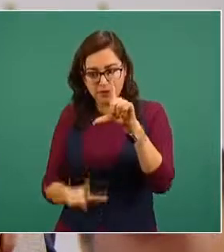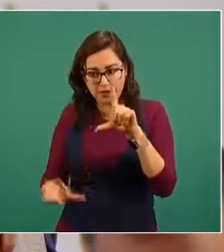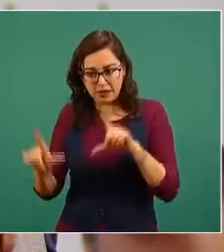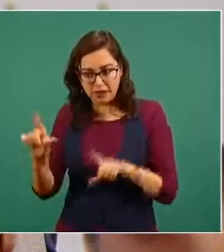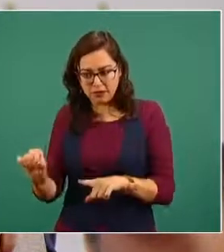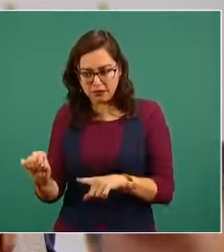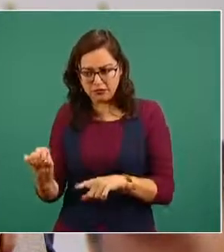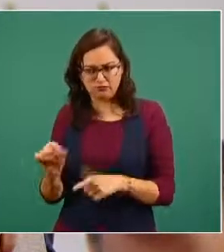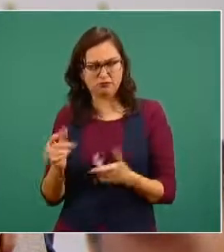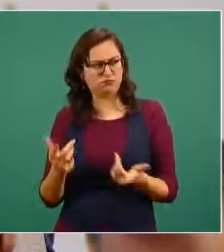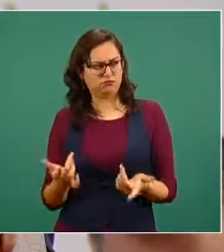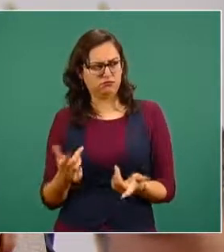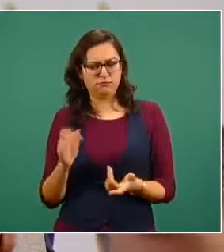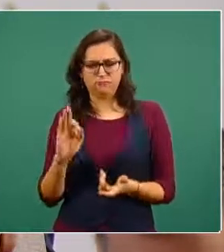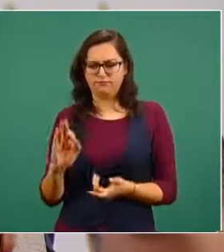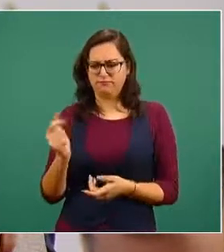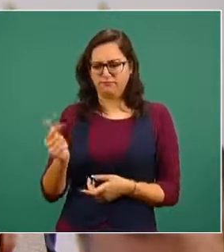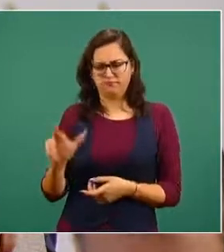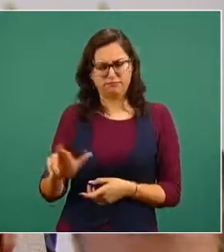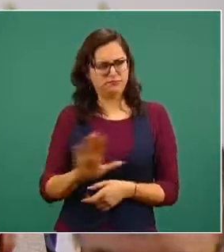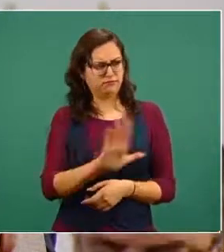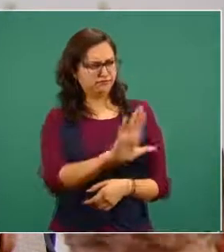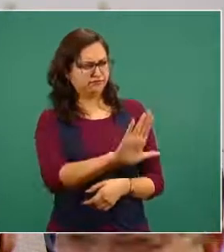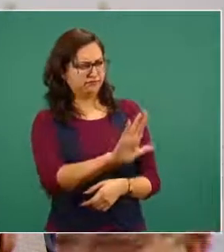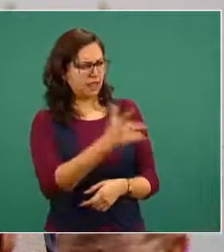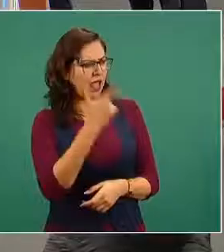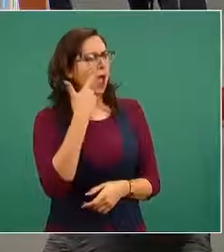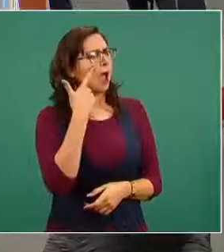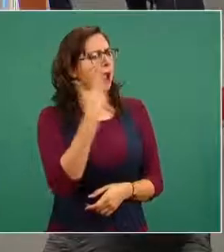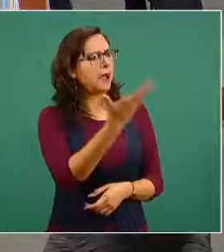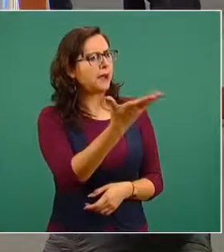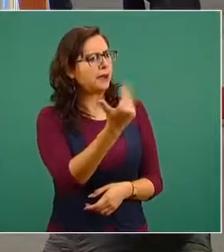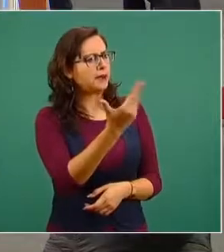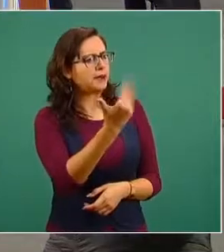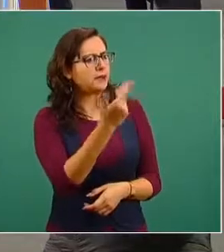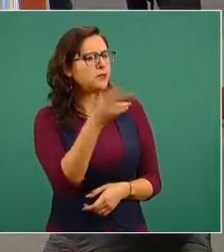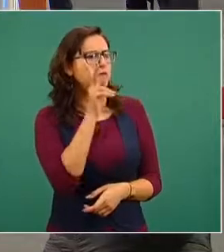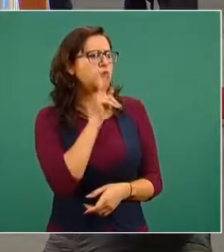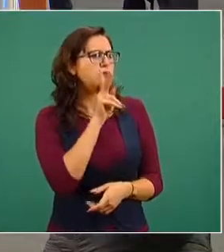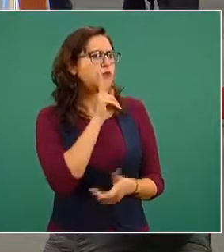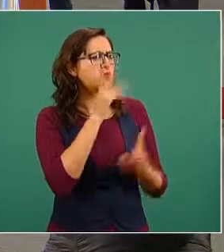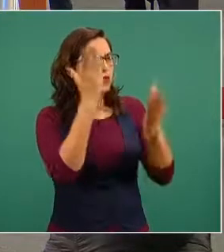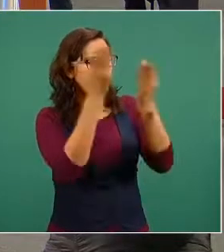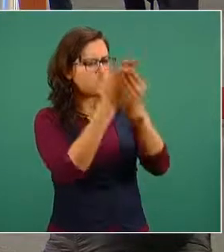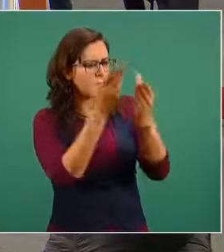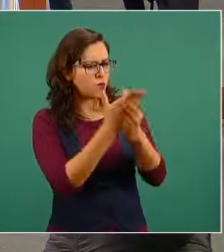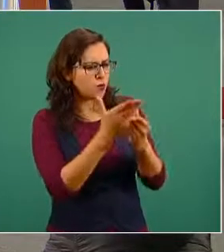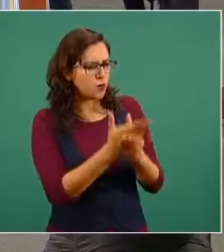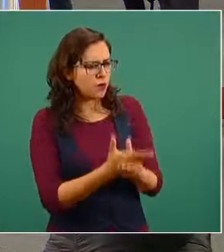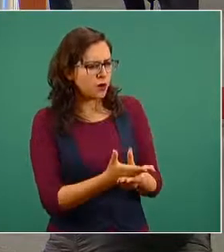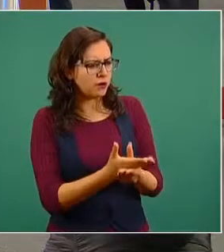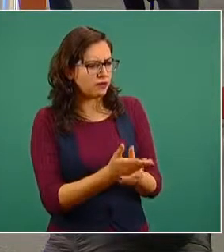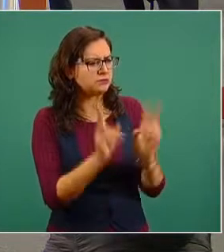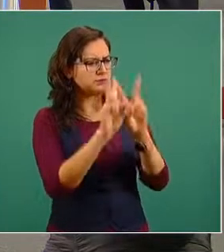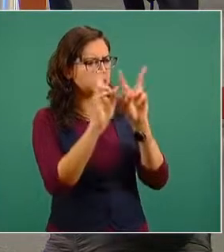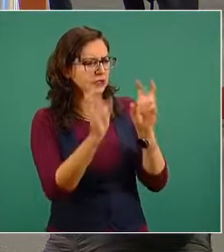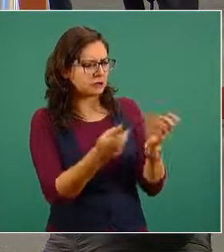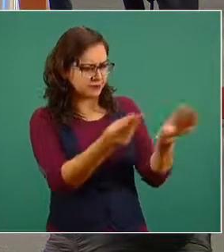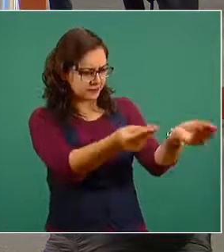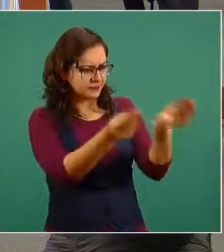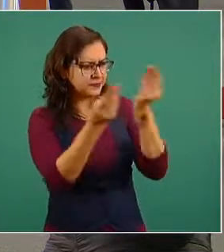las pruebas que enviaron las autoridades norteamericanas respecto a ese caso.